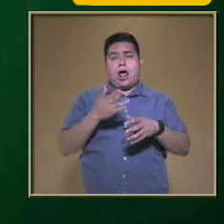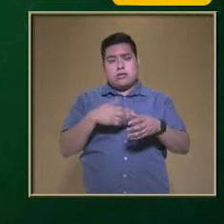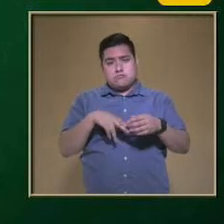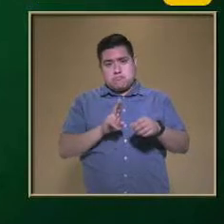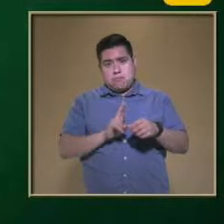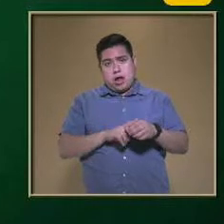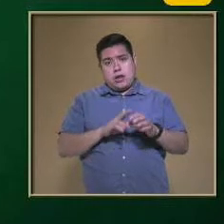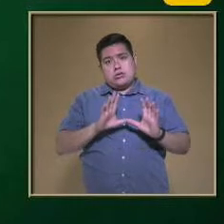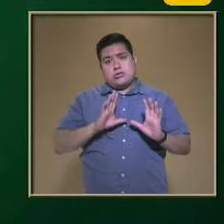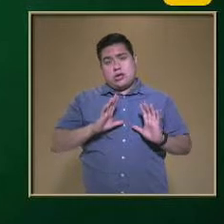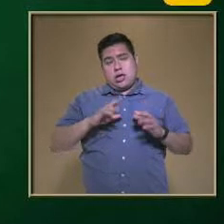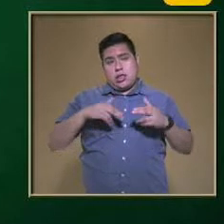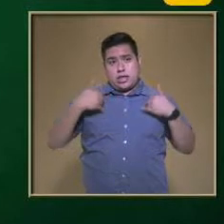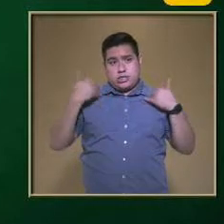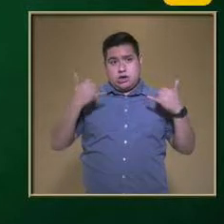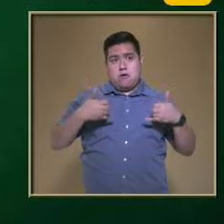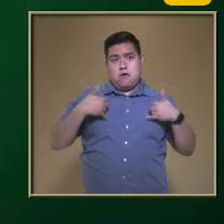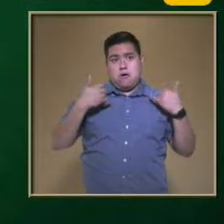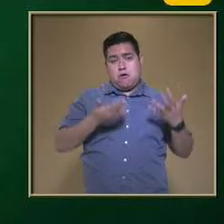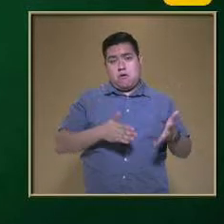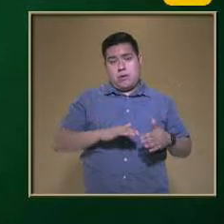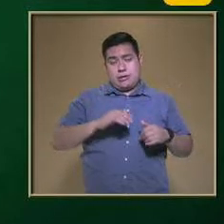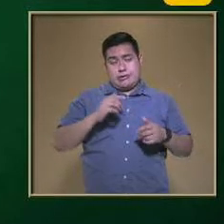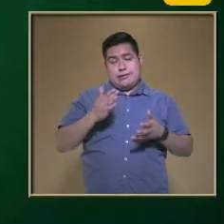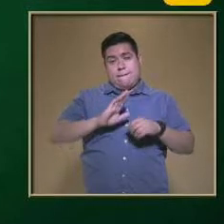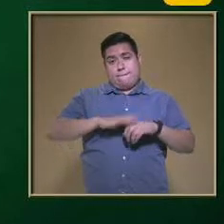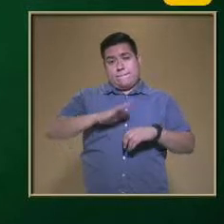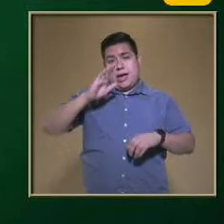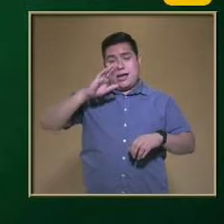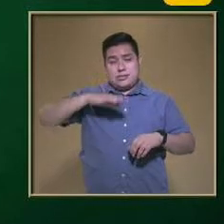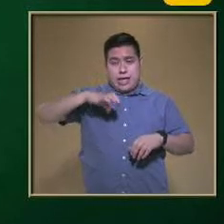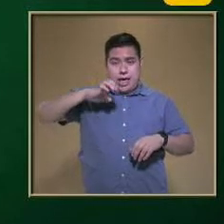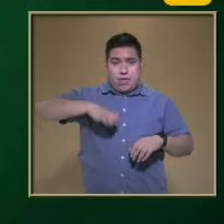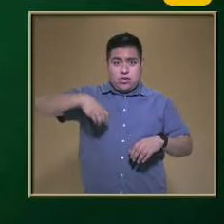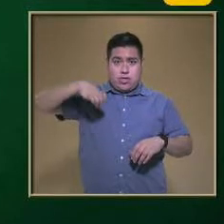tener Su origen Desde la adolescencia Agravarse O presentarse